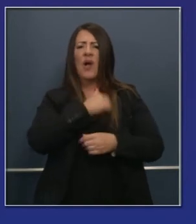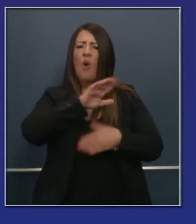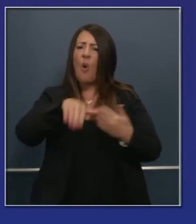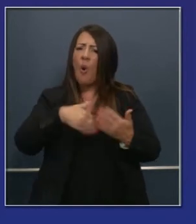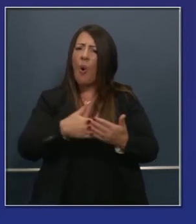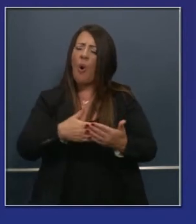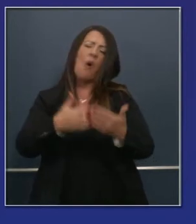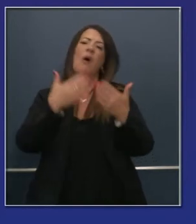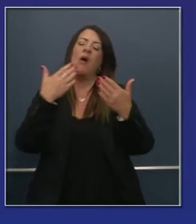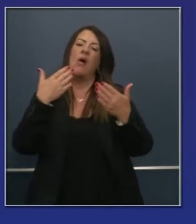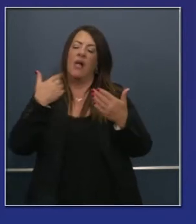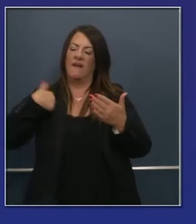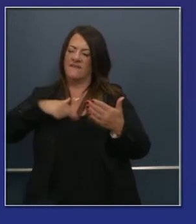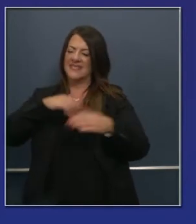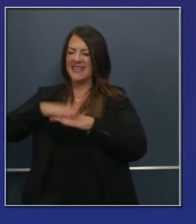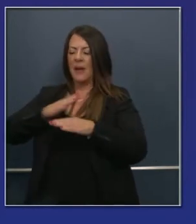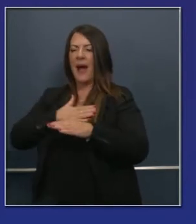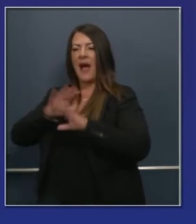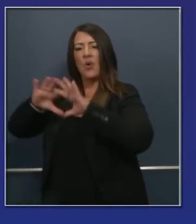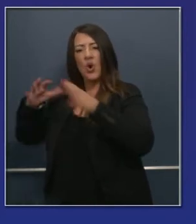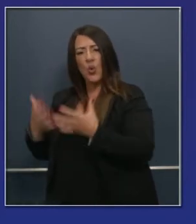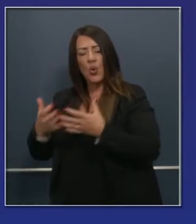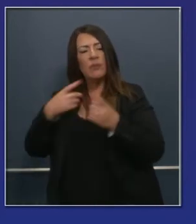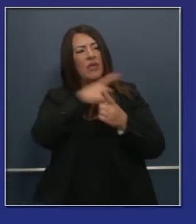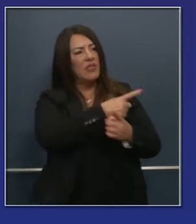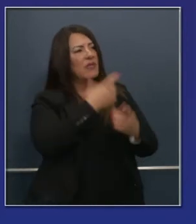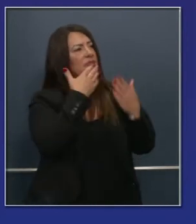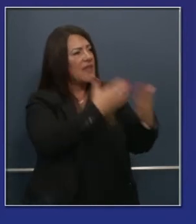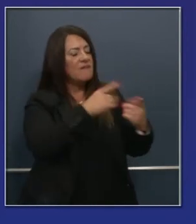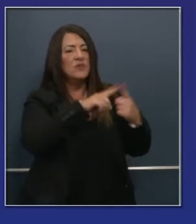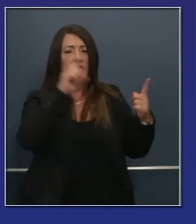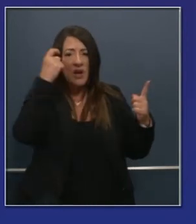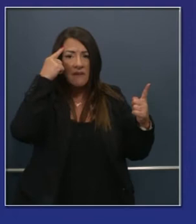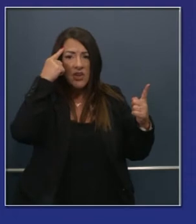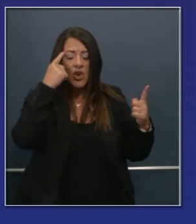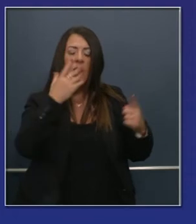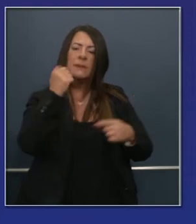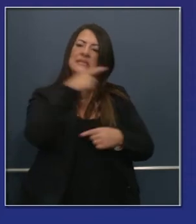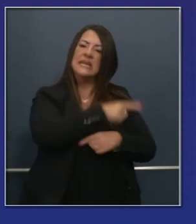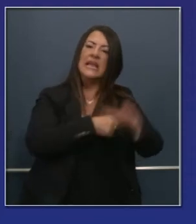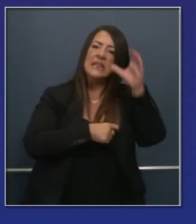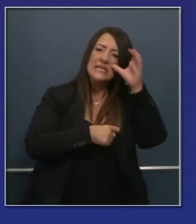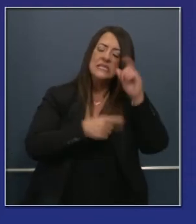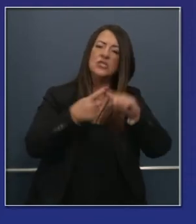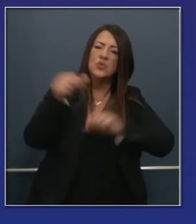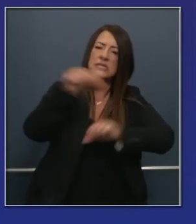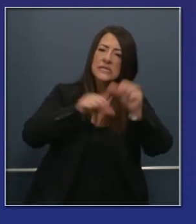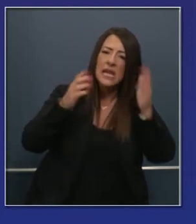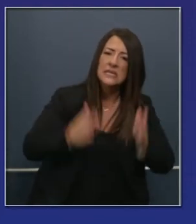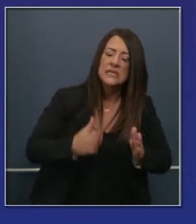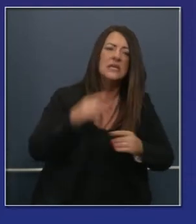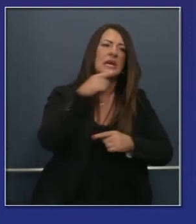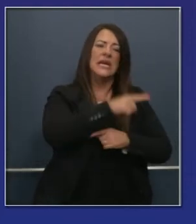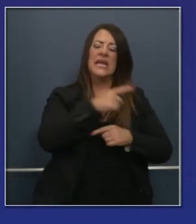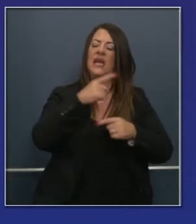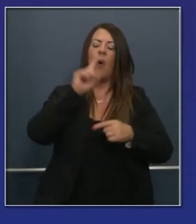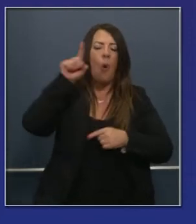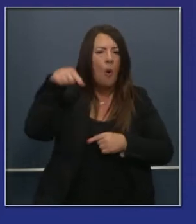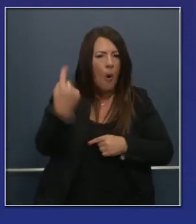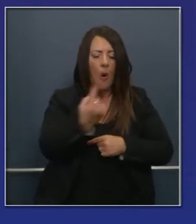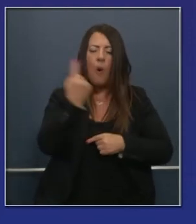agradecidos que estamos todos de servirle, servir para un gobernador que escucha a los científicos, que pone la salud